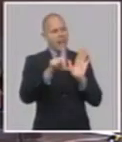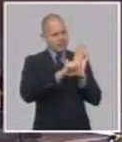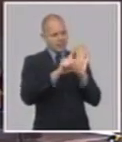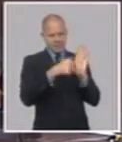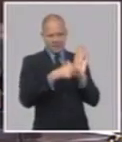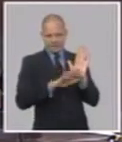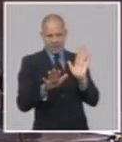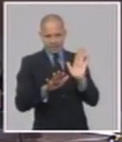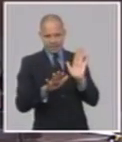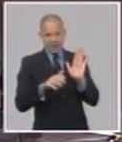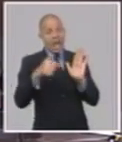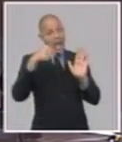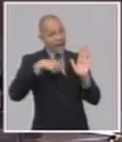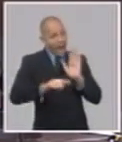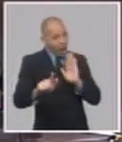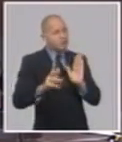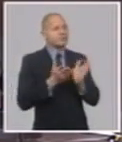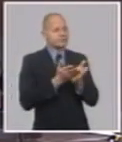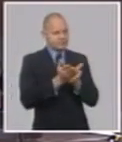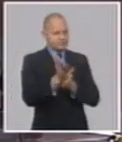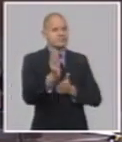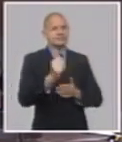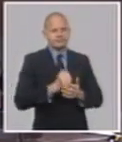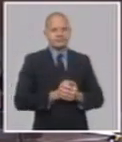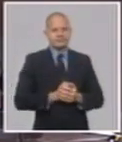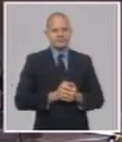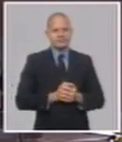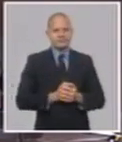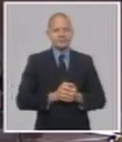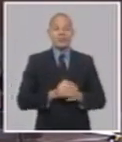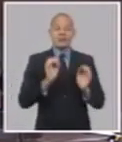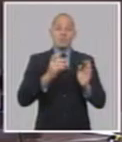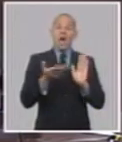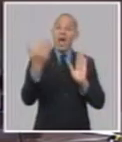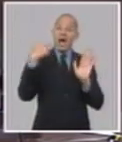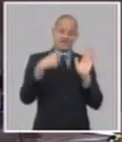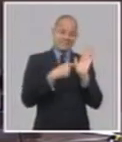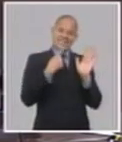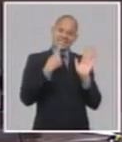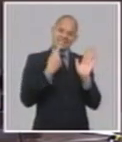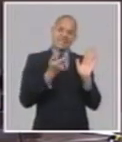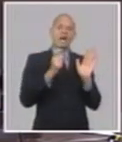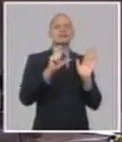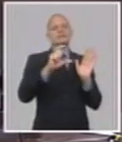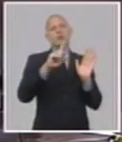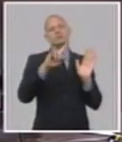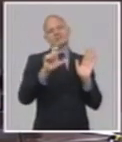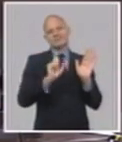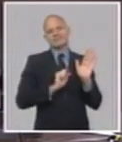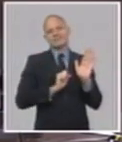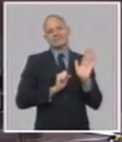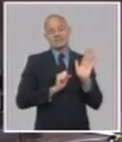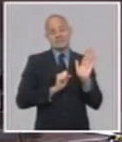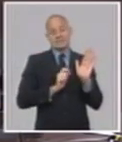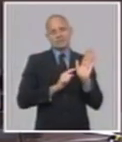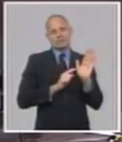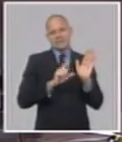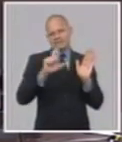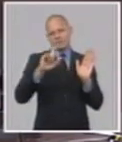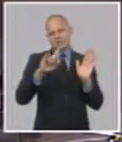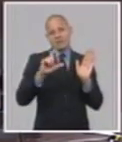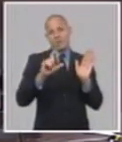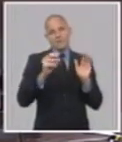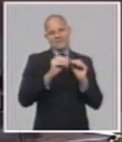artículos de ley porque hablaba también del peso convertible y hablaba que en el momento de que nosotros